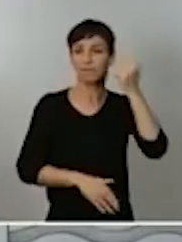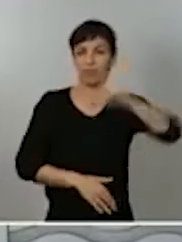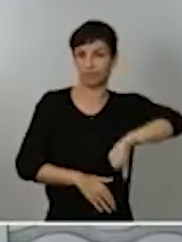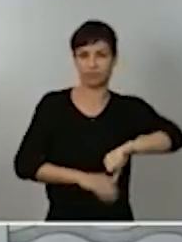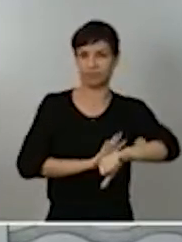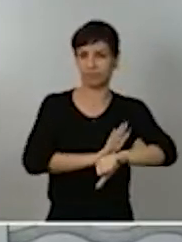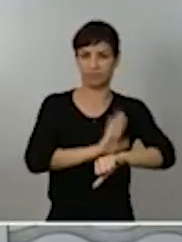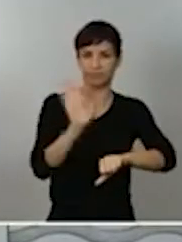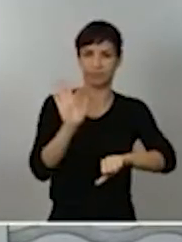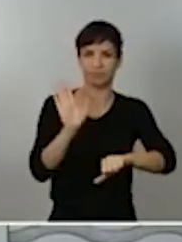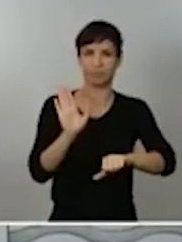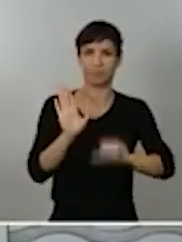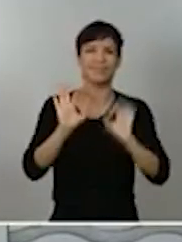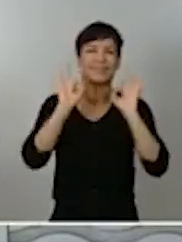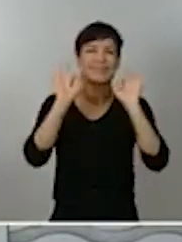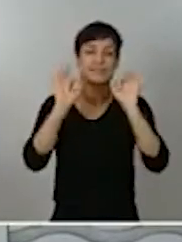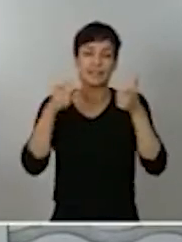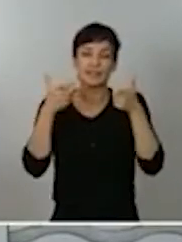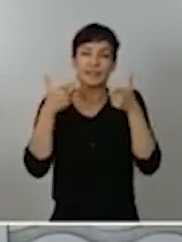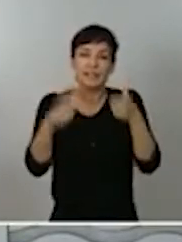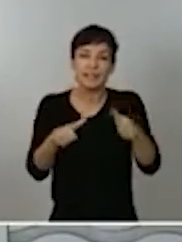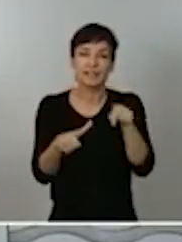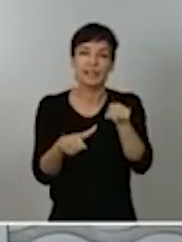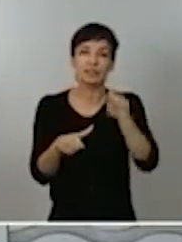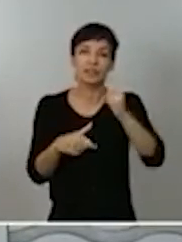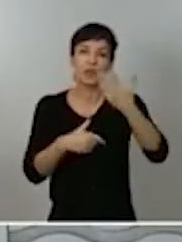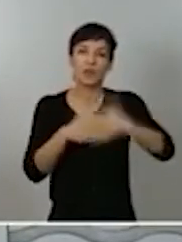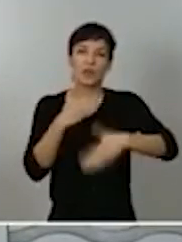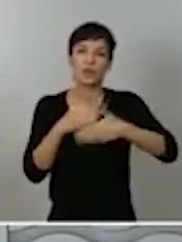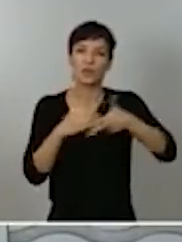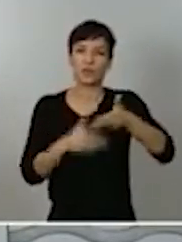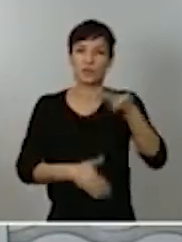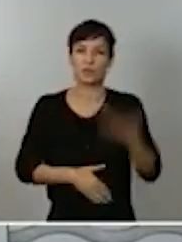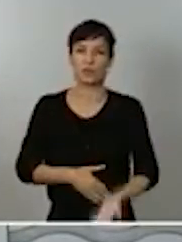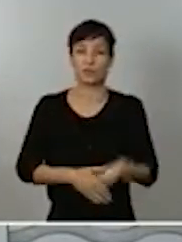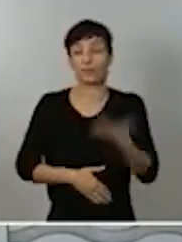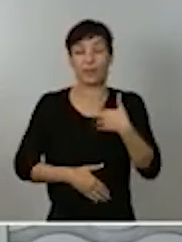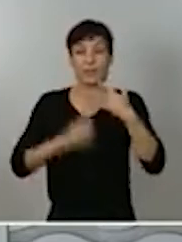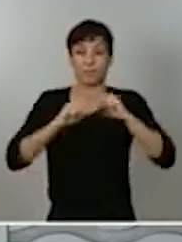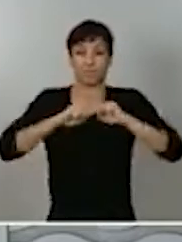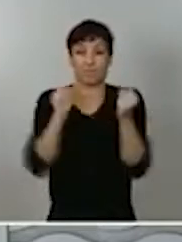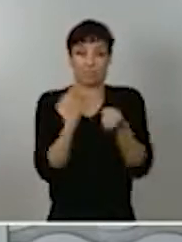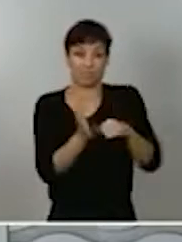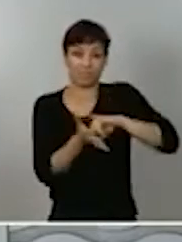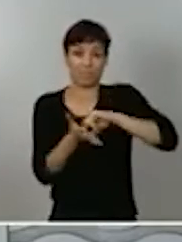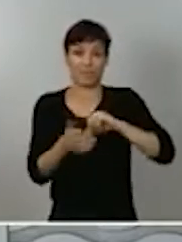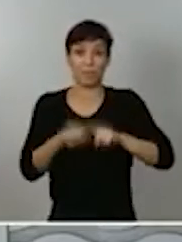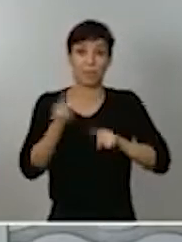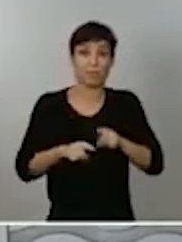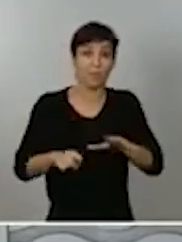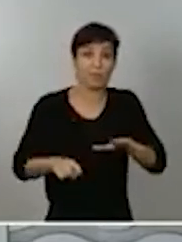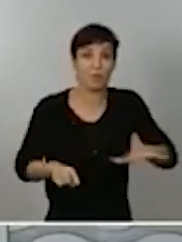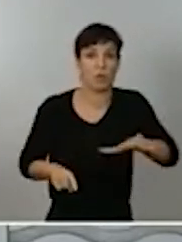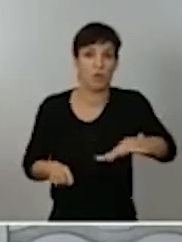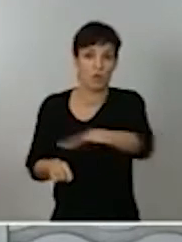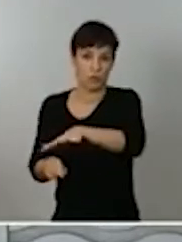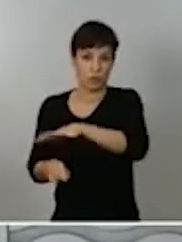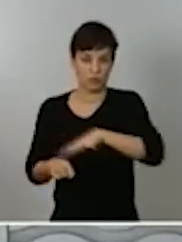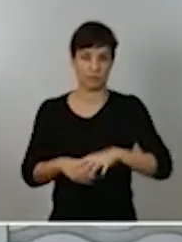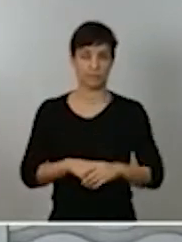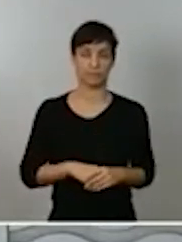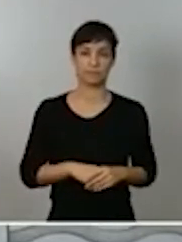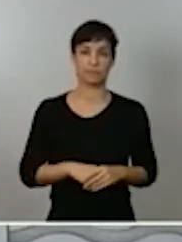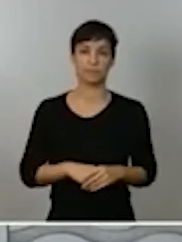al apartado que limitaba los derechos fundamentales, es decir, al confinamiento perimetral de algunas localidades. Los hechos